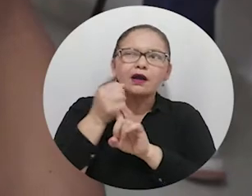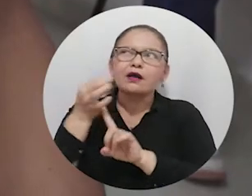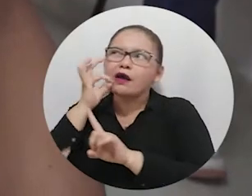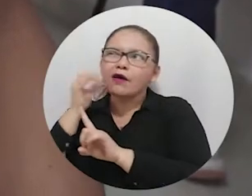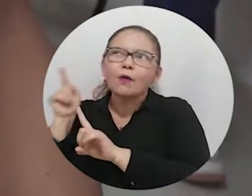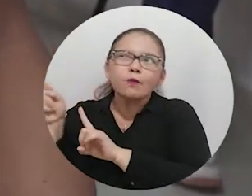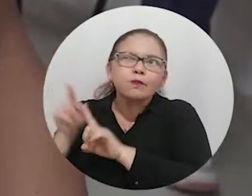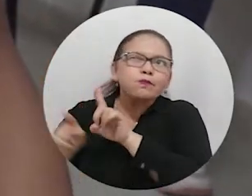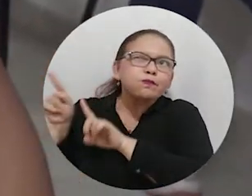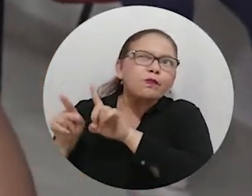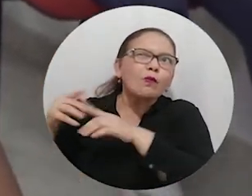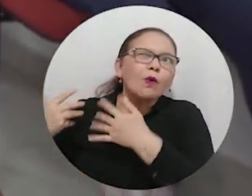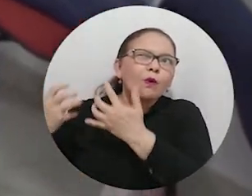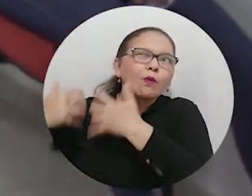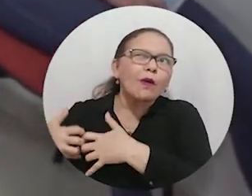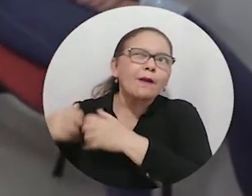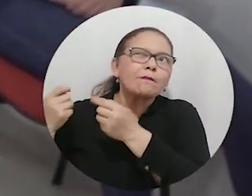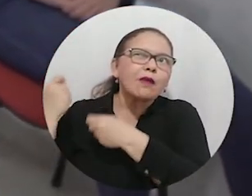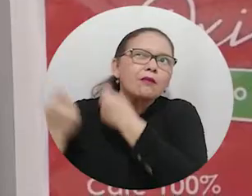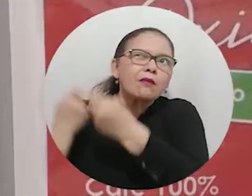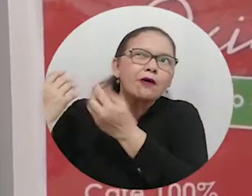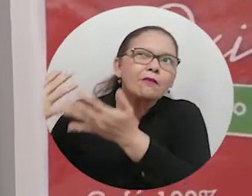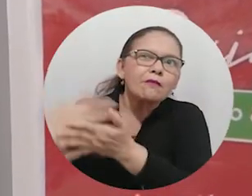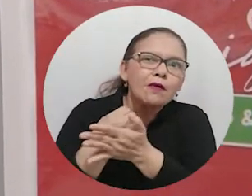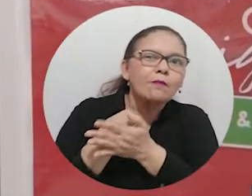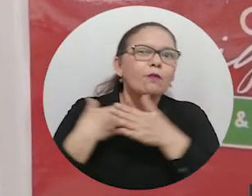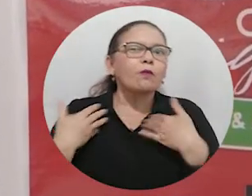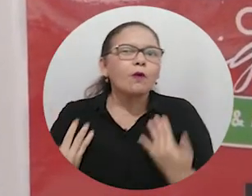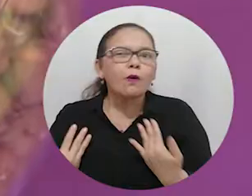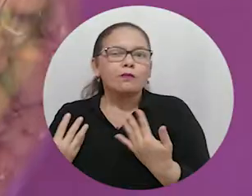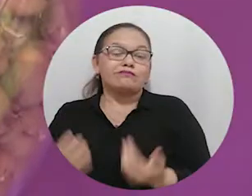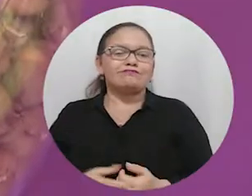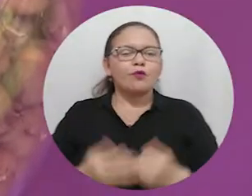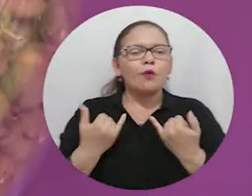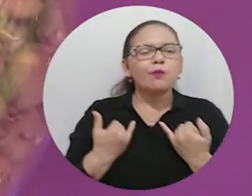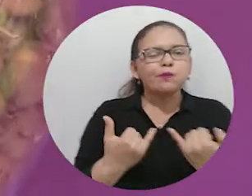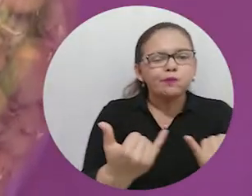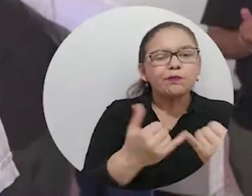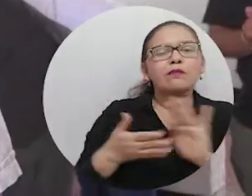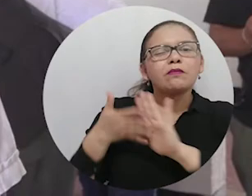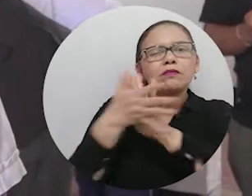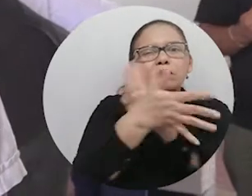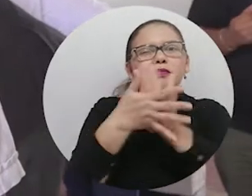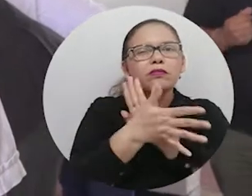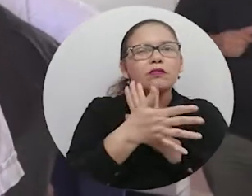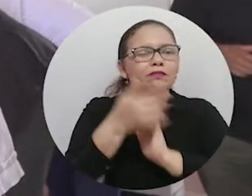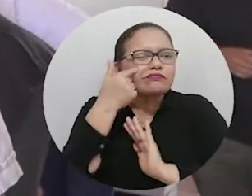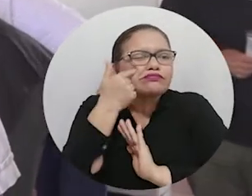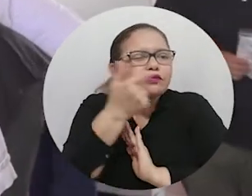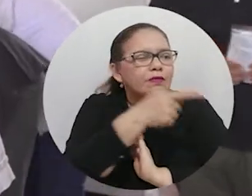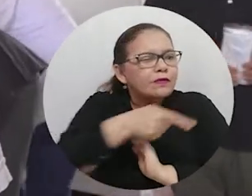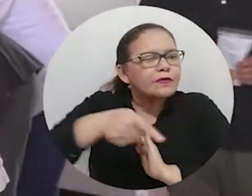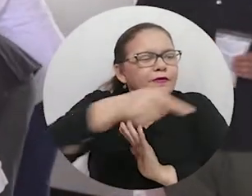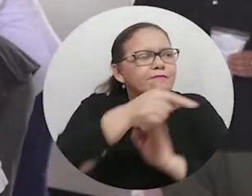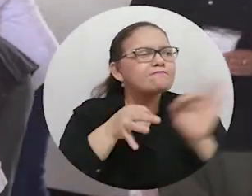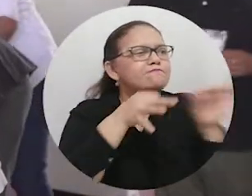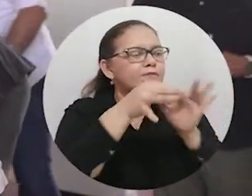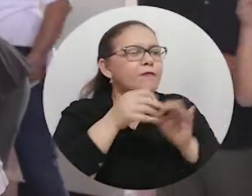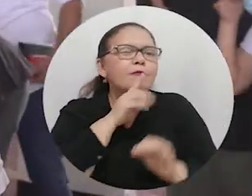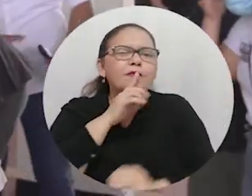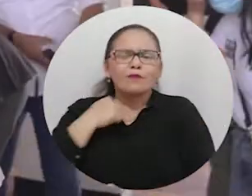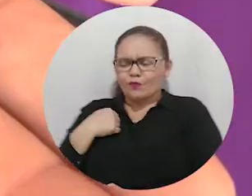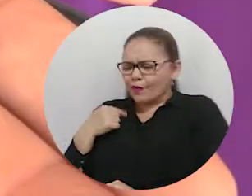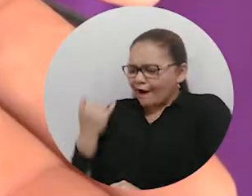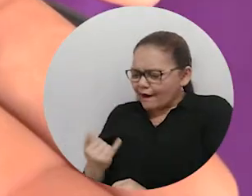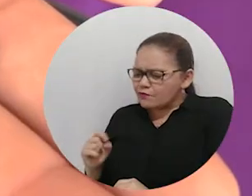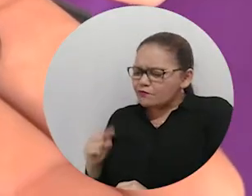del café, demanda innovación, que la vuelvan más eficientes y que aligeren su estructura de costo. El clúster del café es una iniciativa que surge